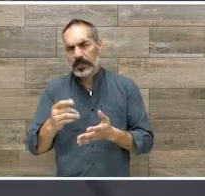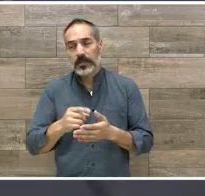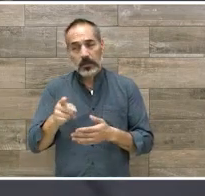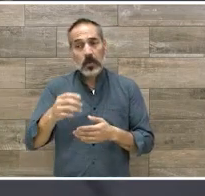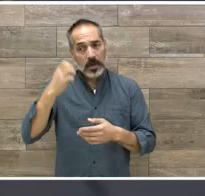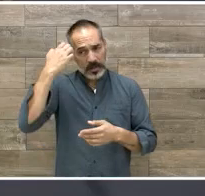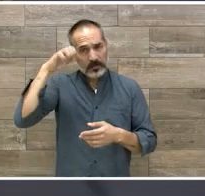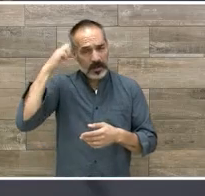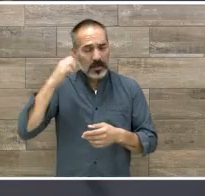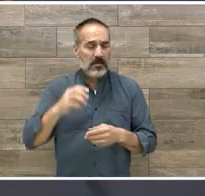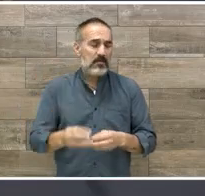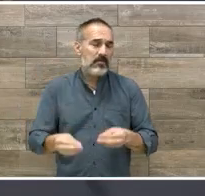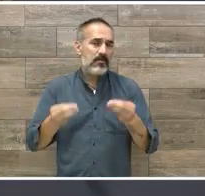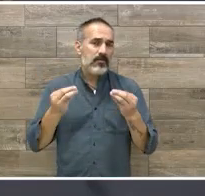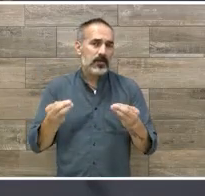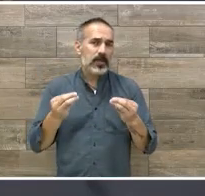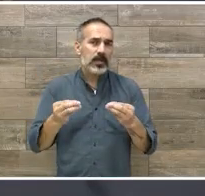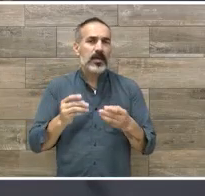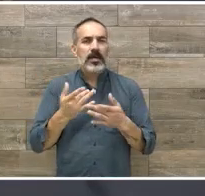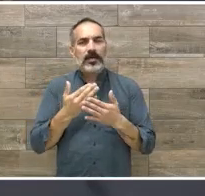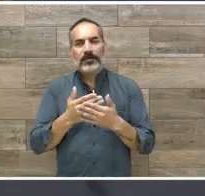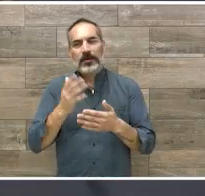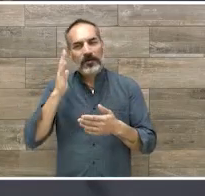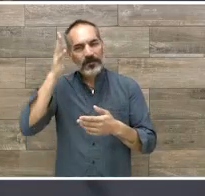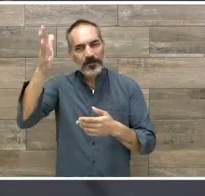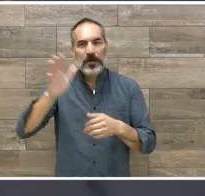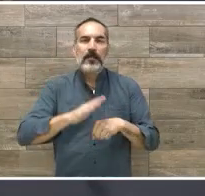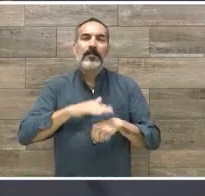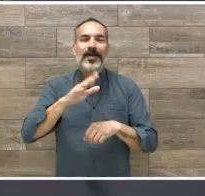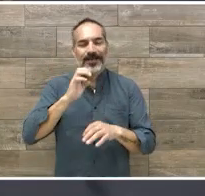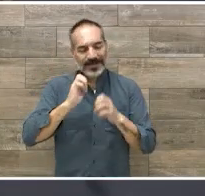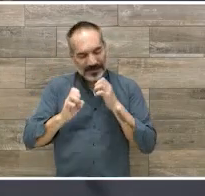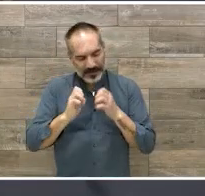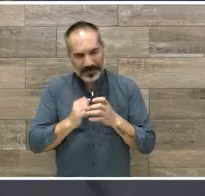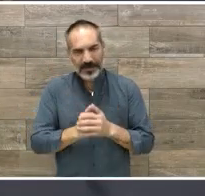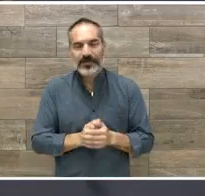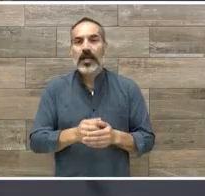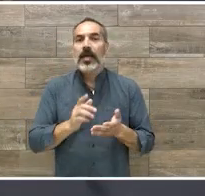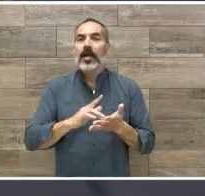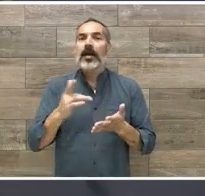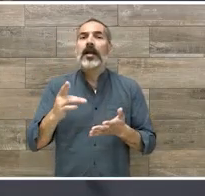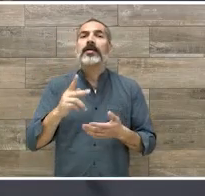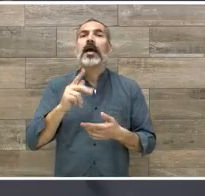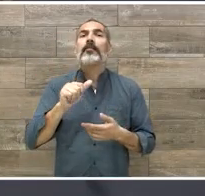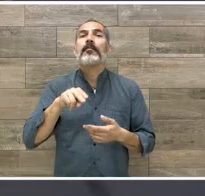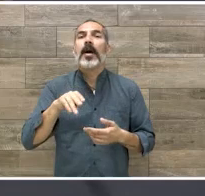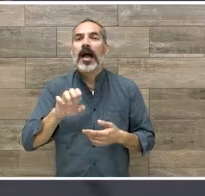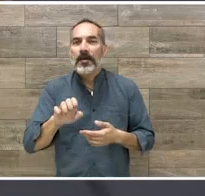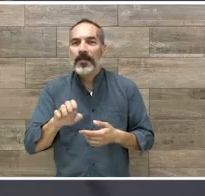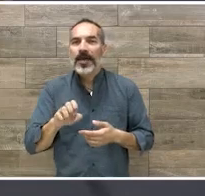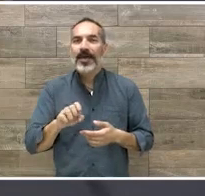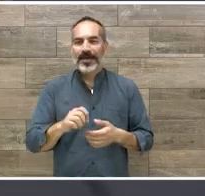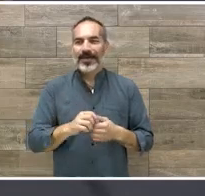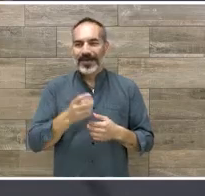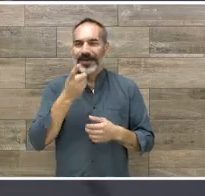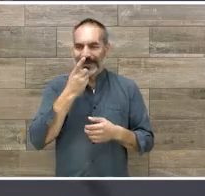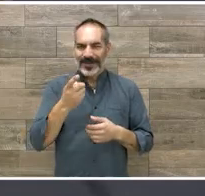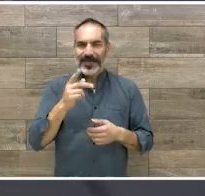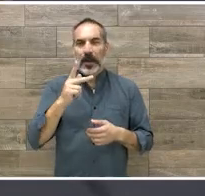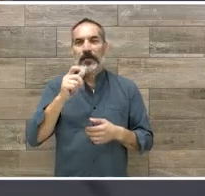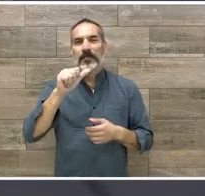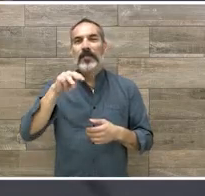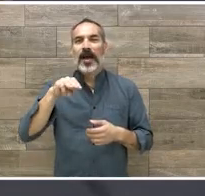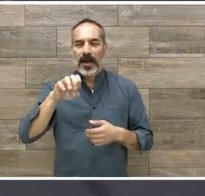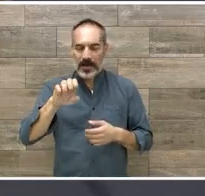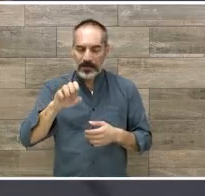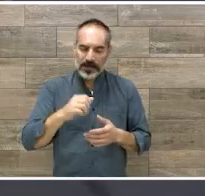experiencia en diferentes temas de este sentido. Y pues muchísimas gracias, Pame, como siempre te dicen en el